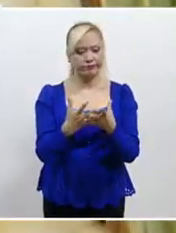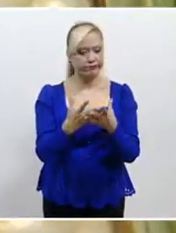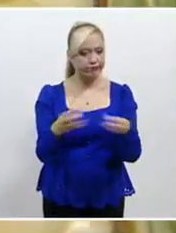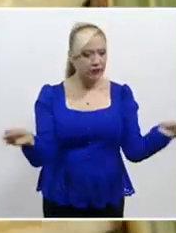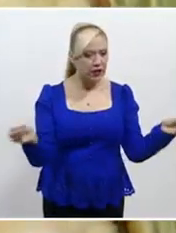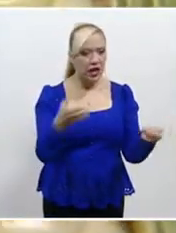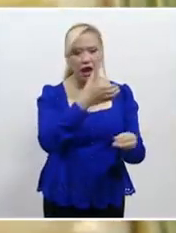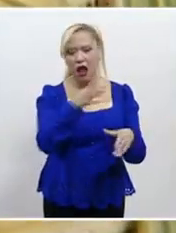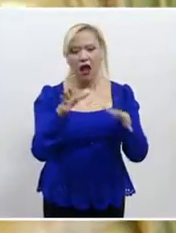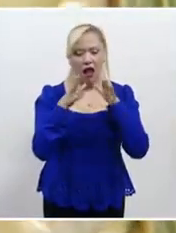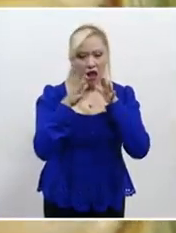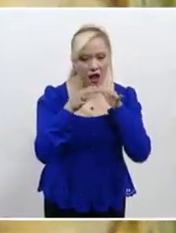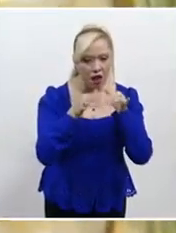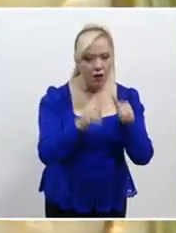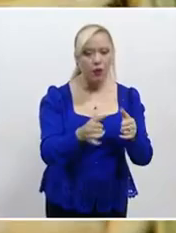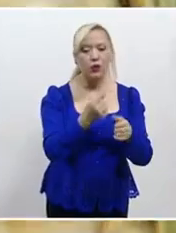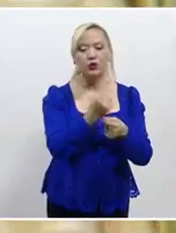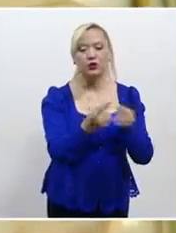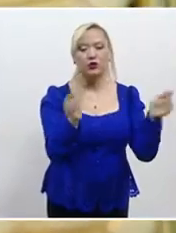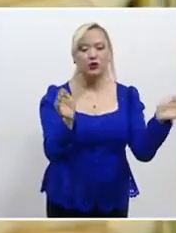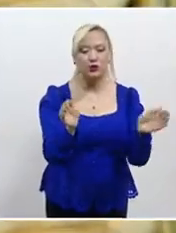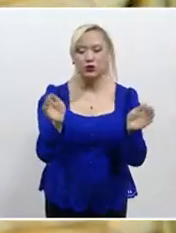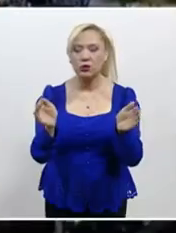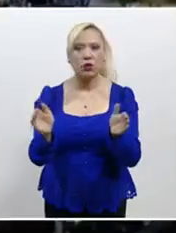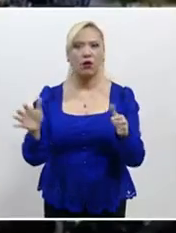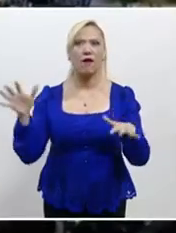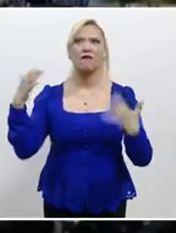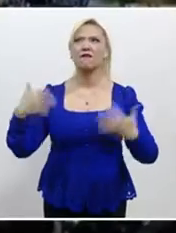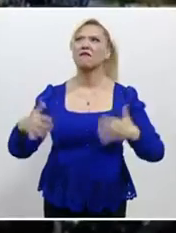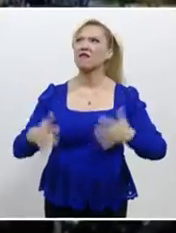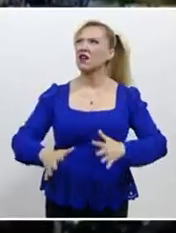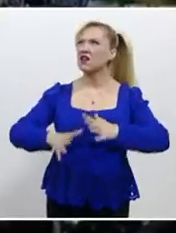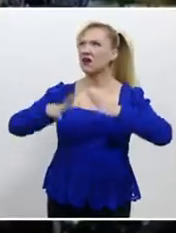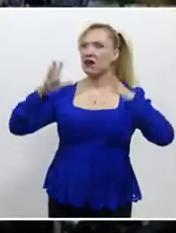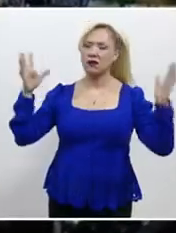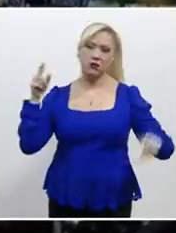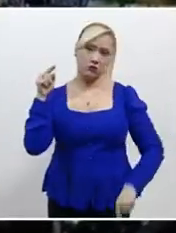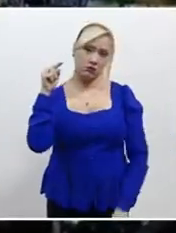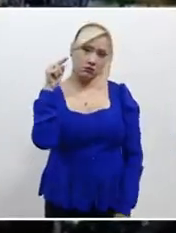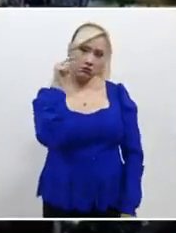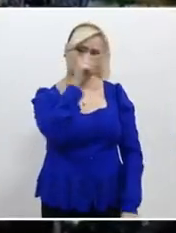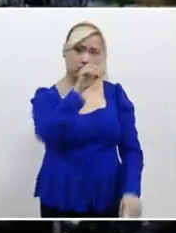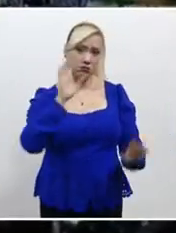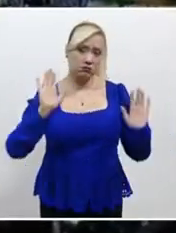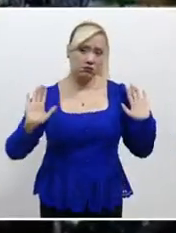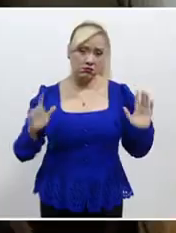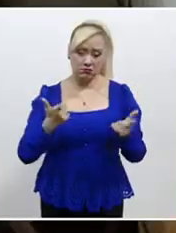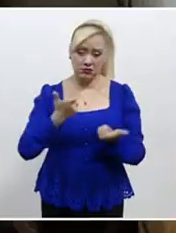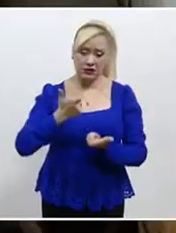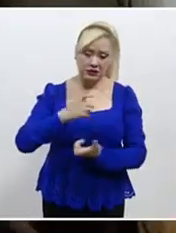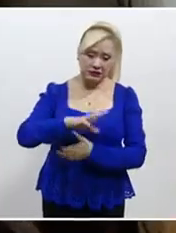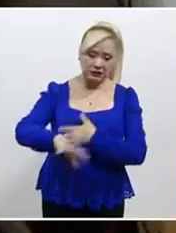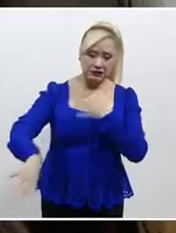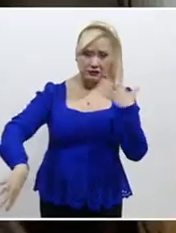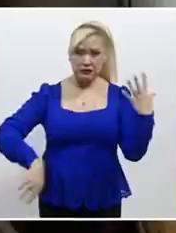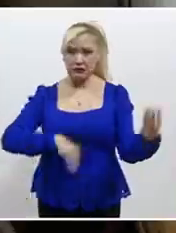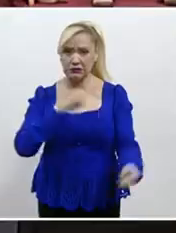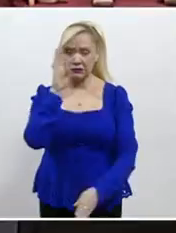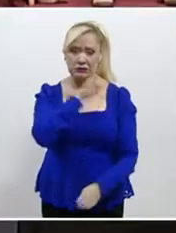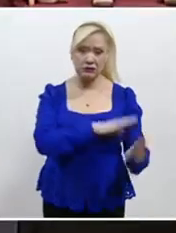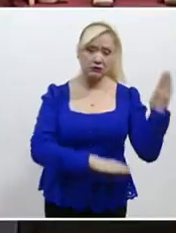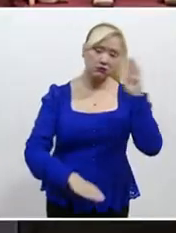granjas y de su estado de precariedad económica y financiera.